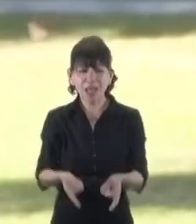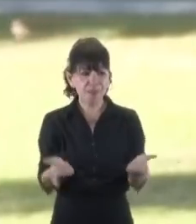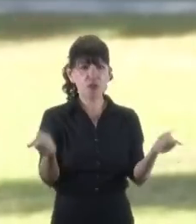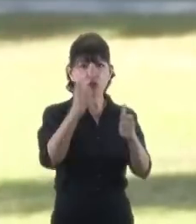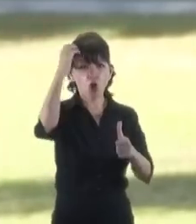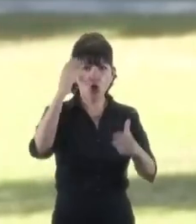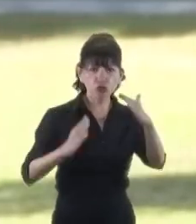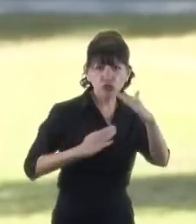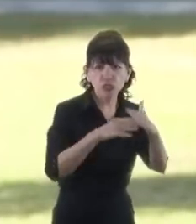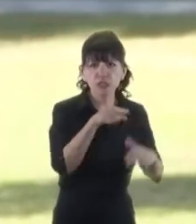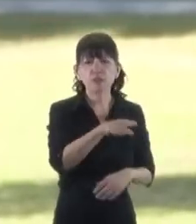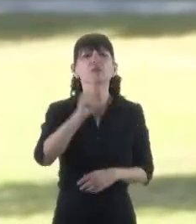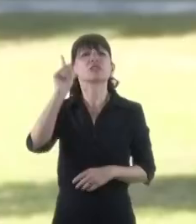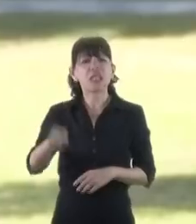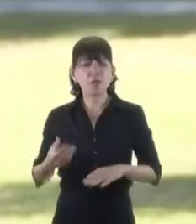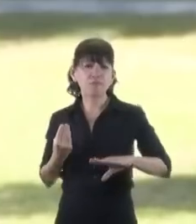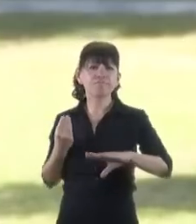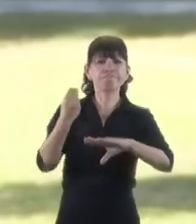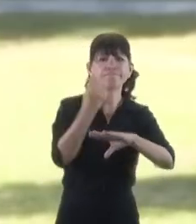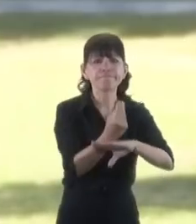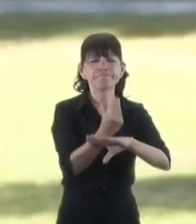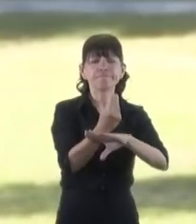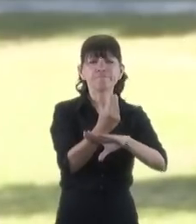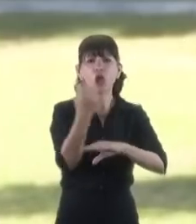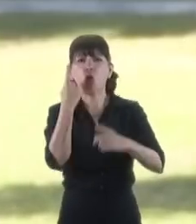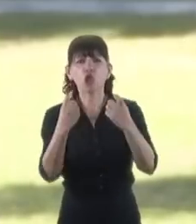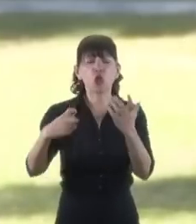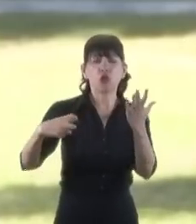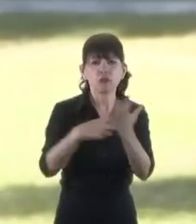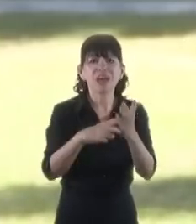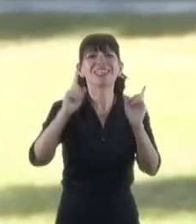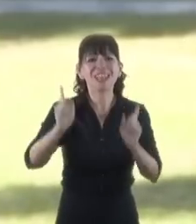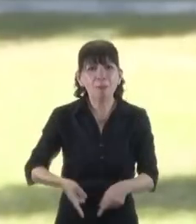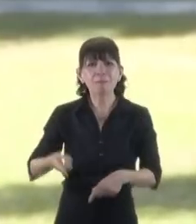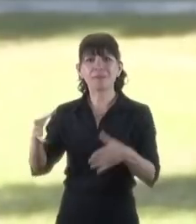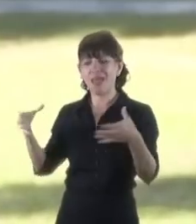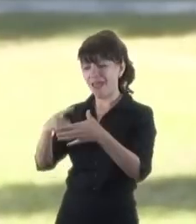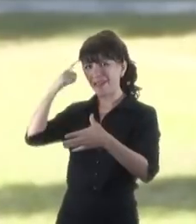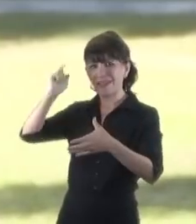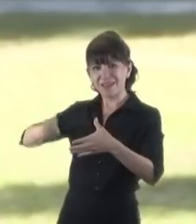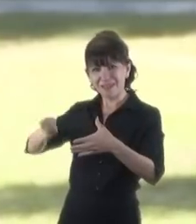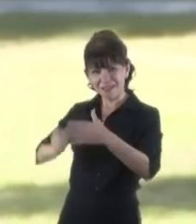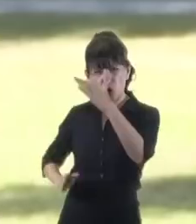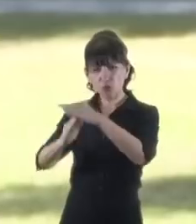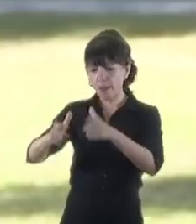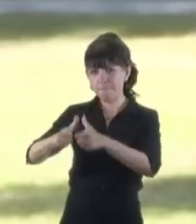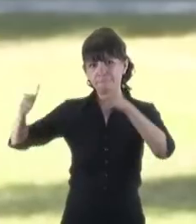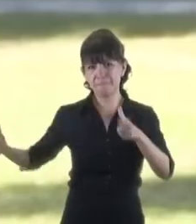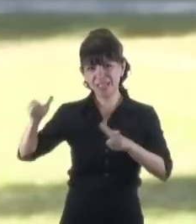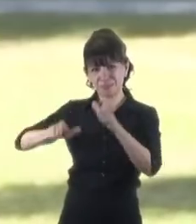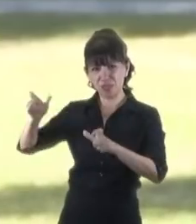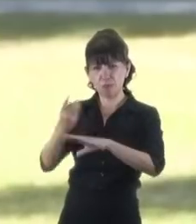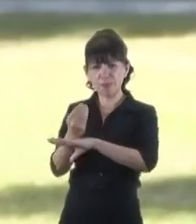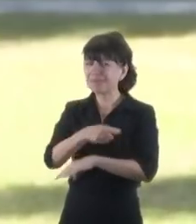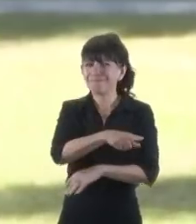la designación del Procurador General y la ampliación de la Corte Suprema. Es imperioso que el Congreso apruebe esas